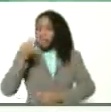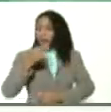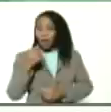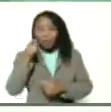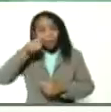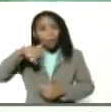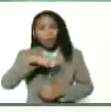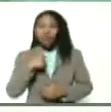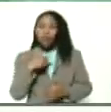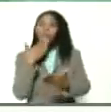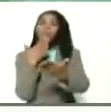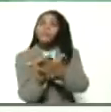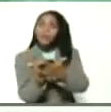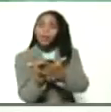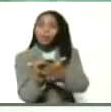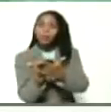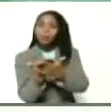le pido